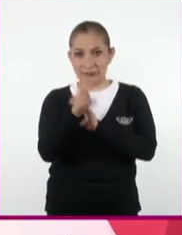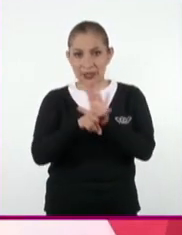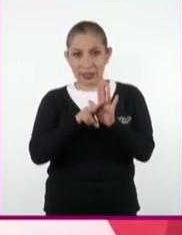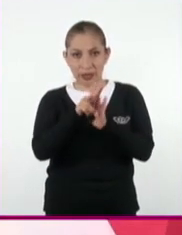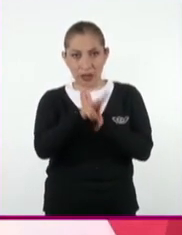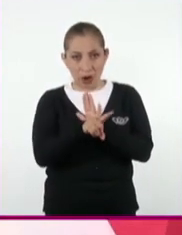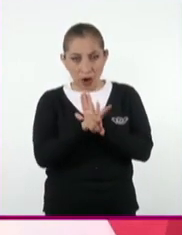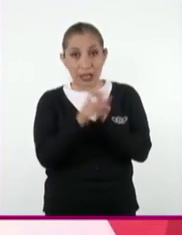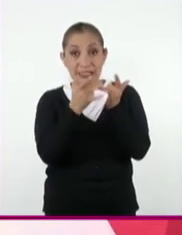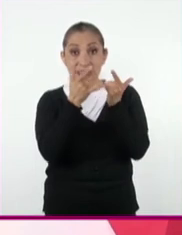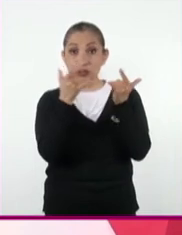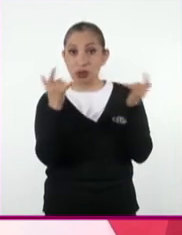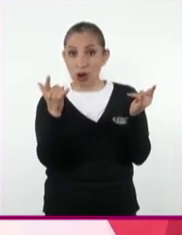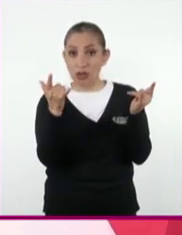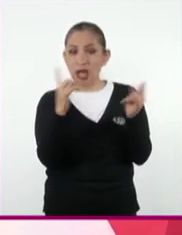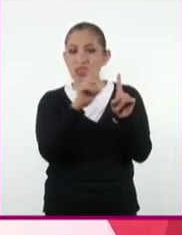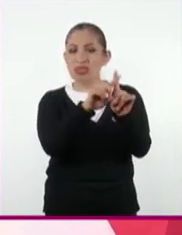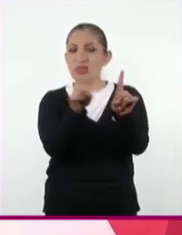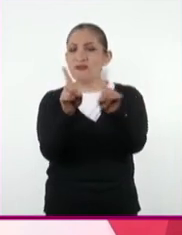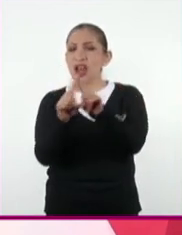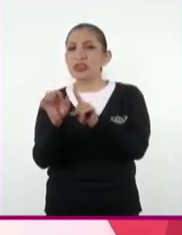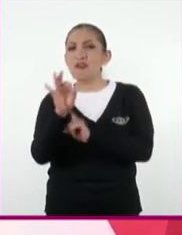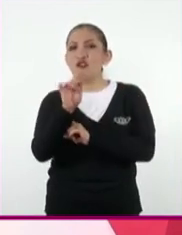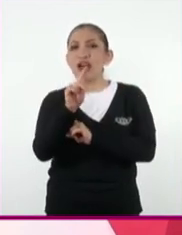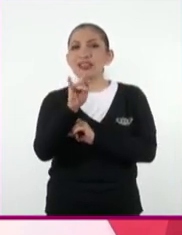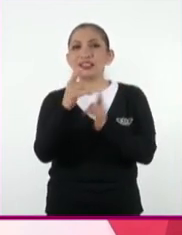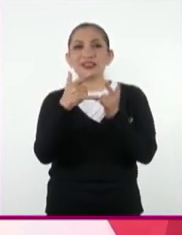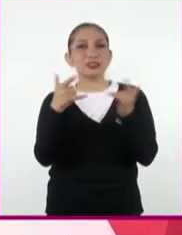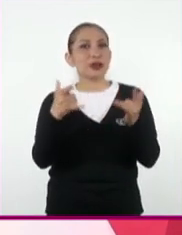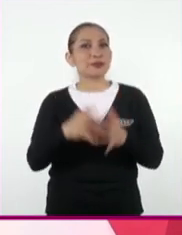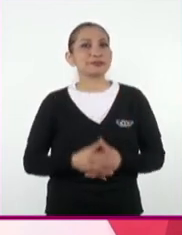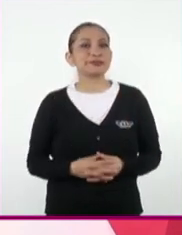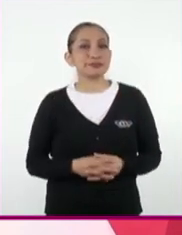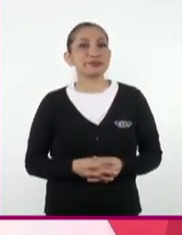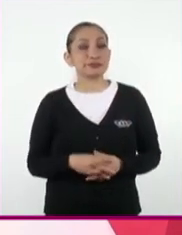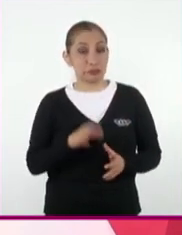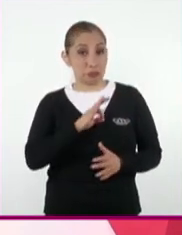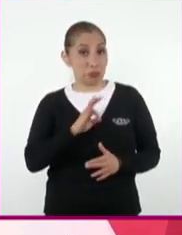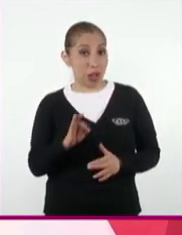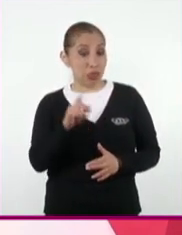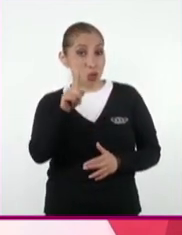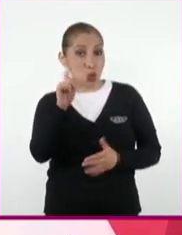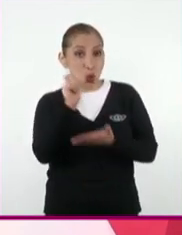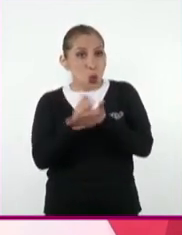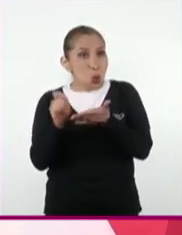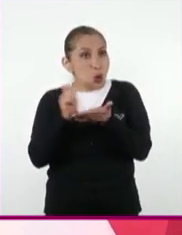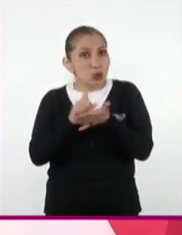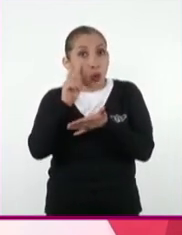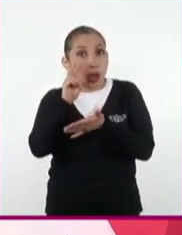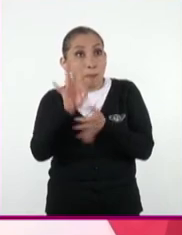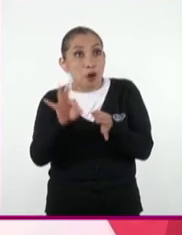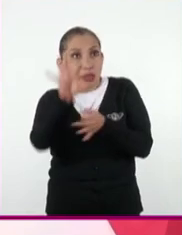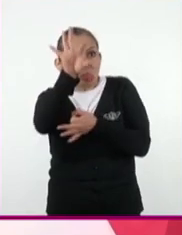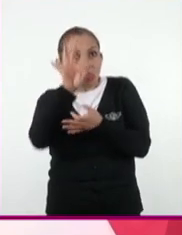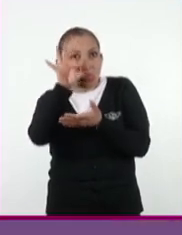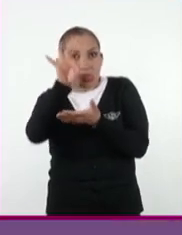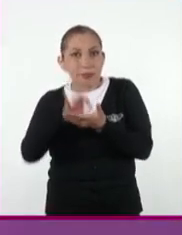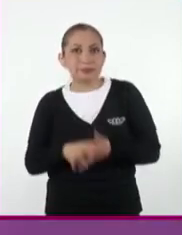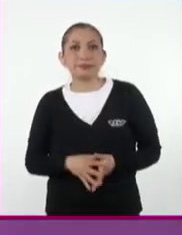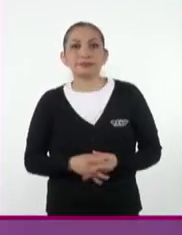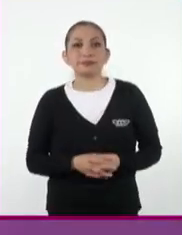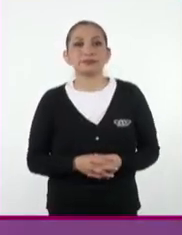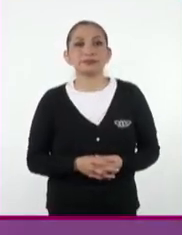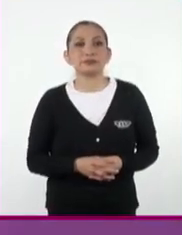video. Historia. La variedad de las fuentes históricas. Si te es posible, anota lo que consideres más importante.